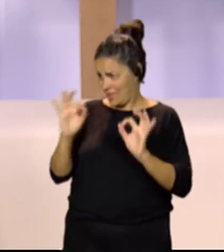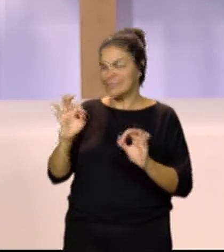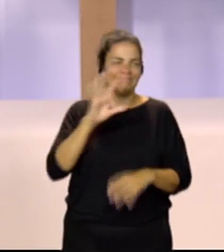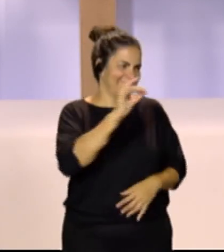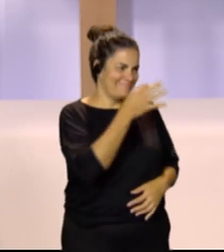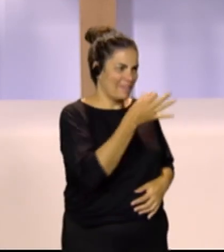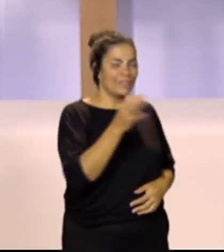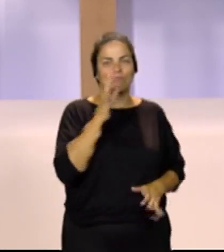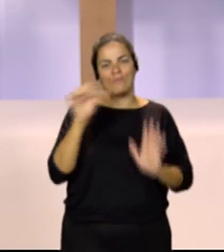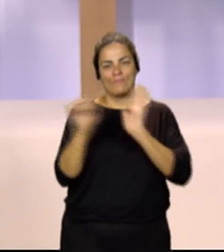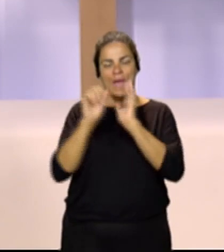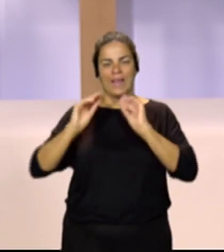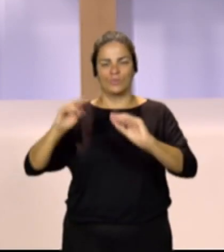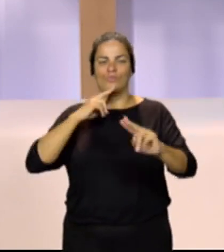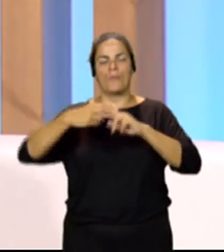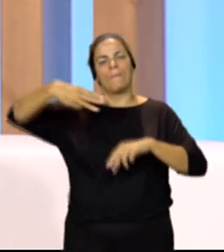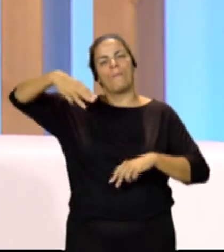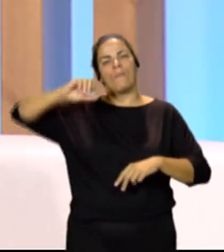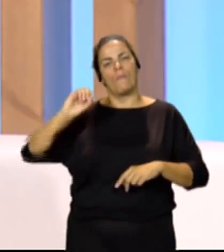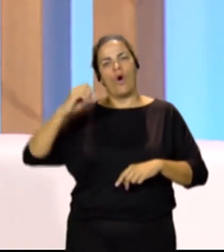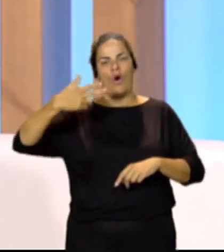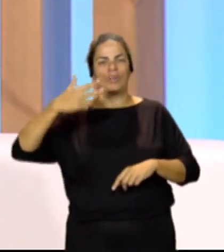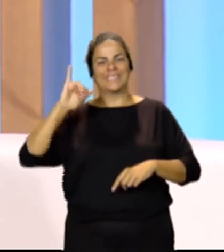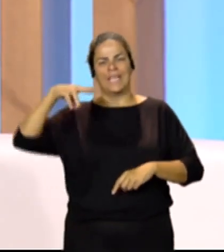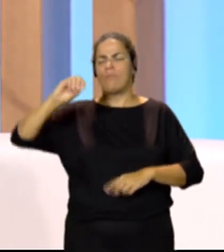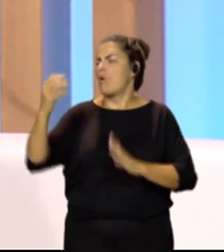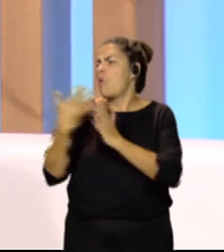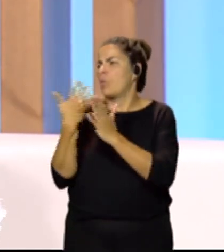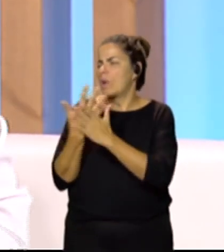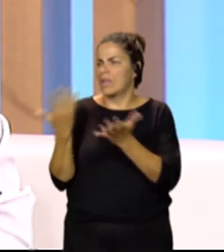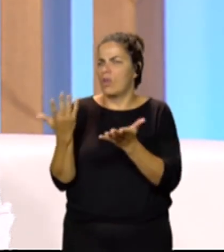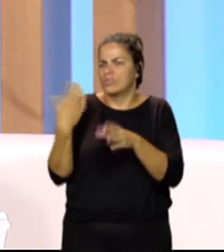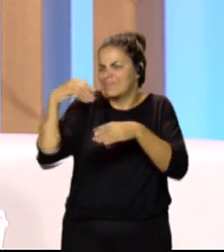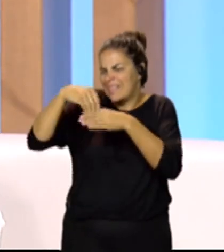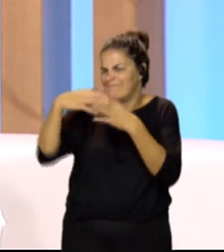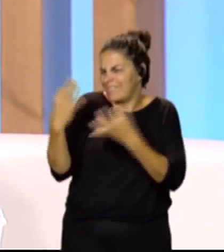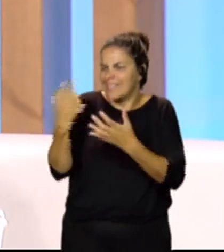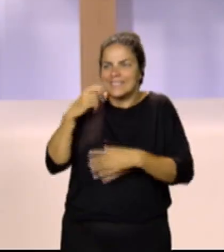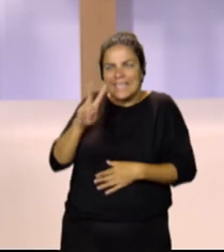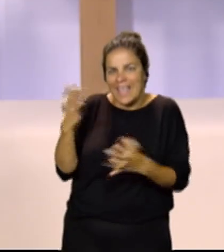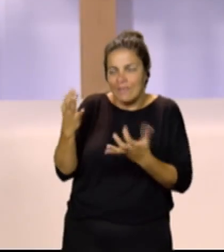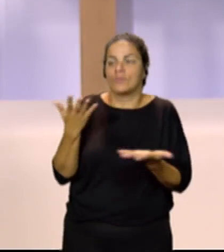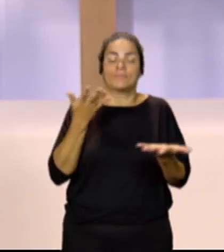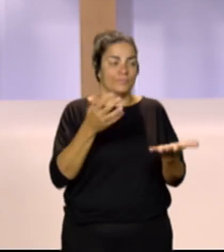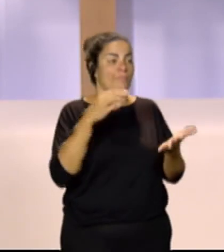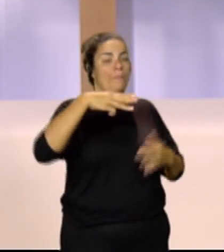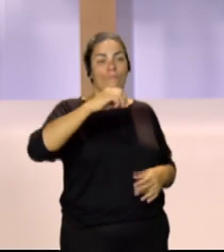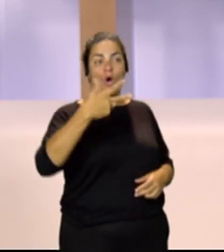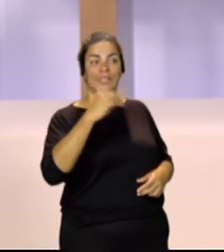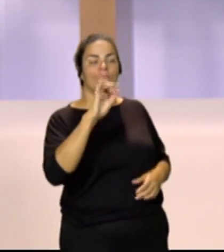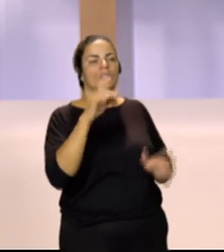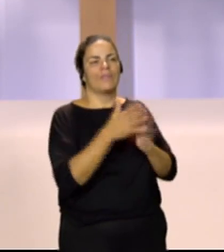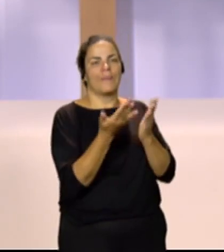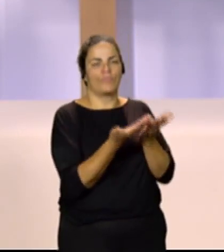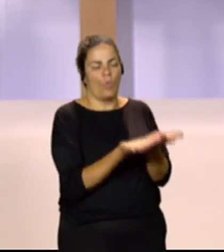Mochimó es tu marca. Exacto. Y háblanos de ella, ¿qué incluye? ¿Qué es esto que estamos viendo? Pues mira, Mochimó son fundas para libros, fundas